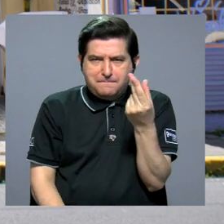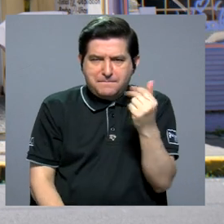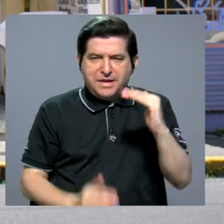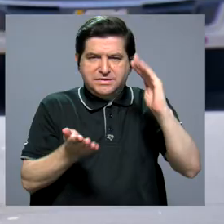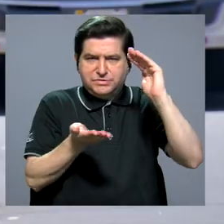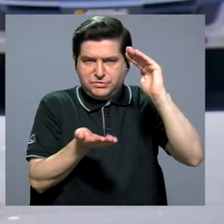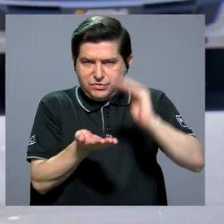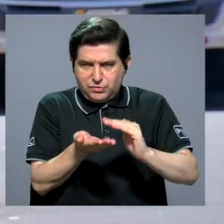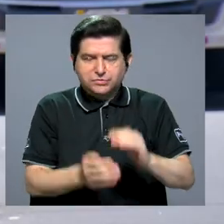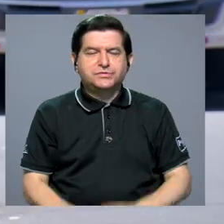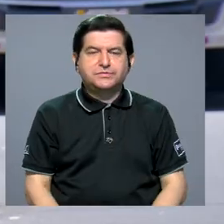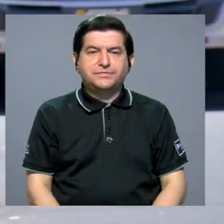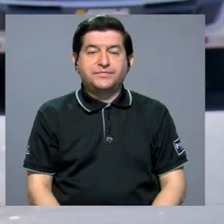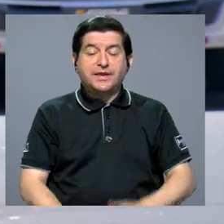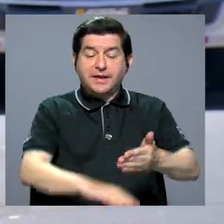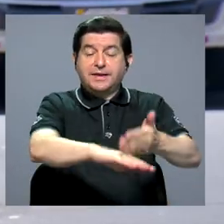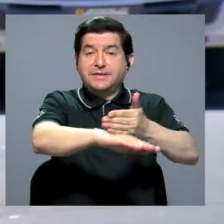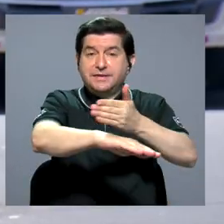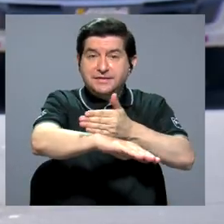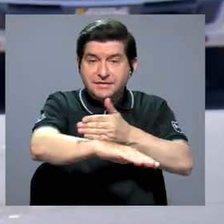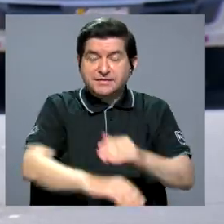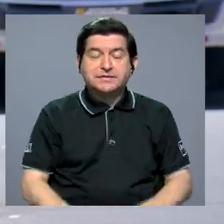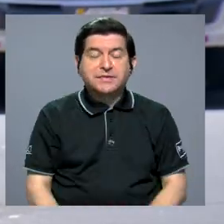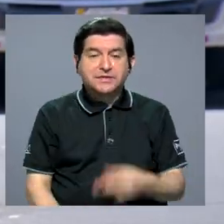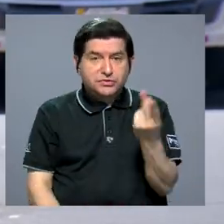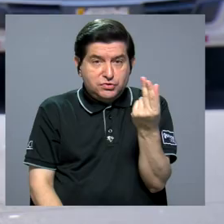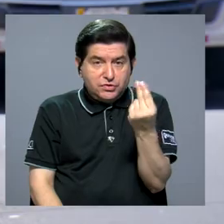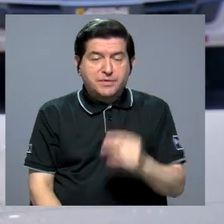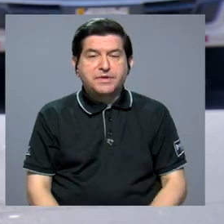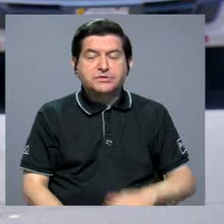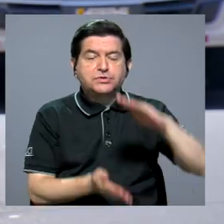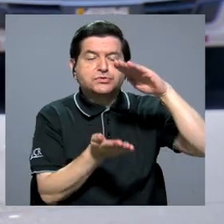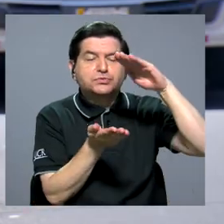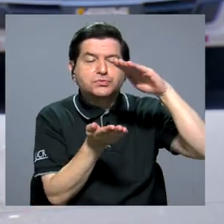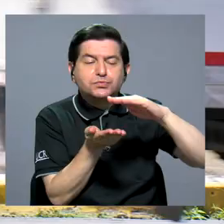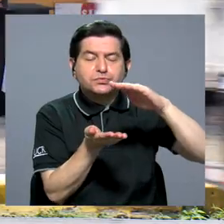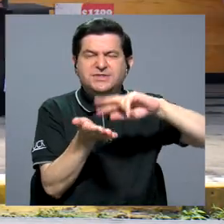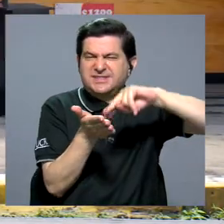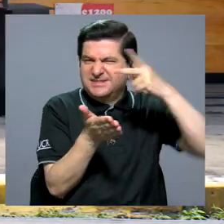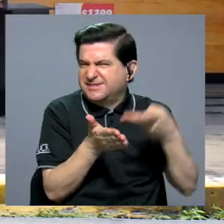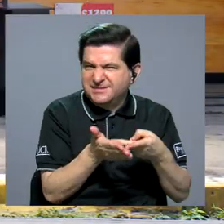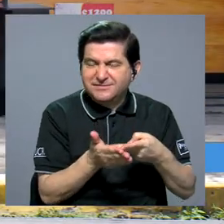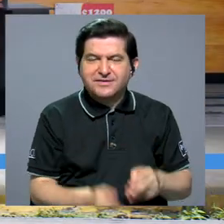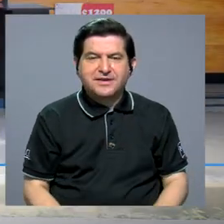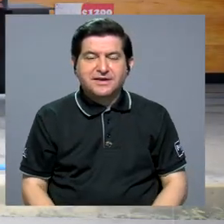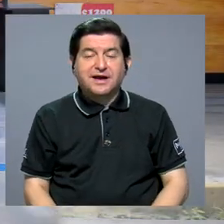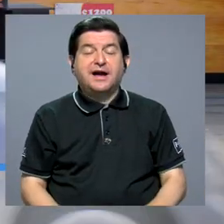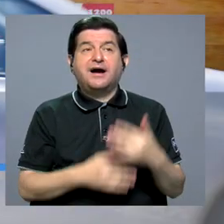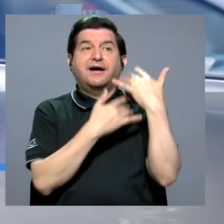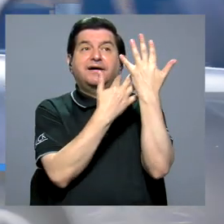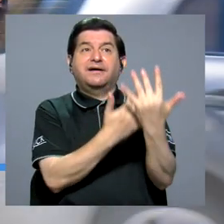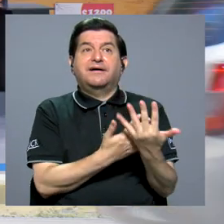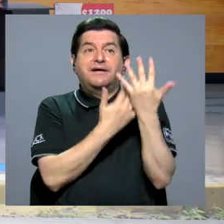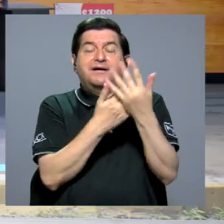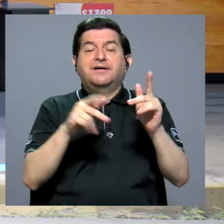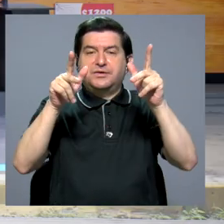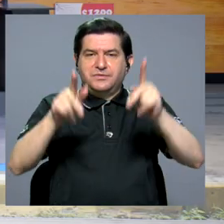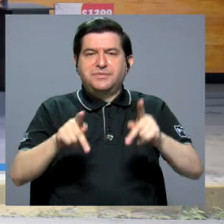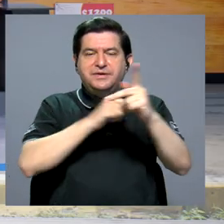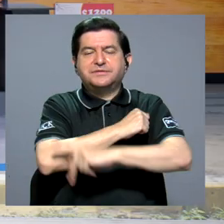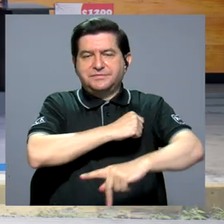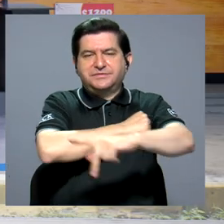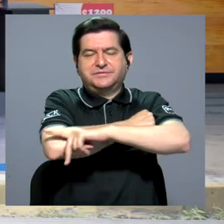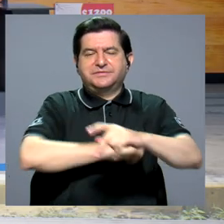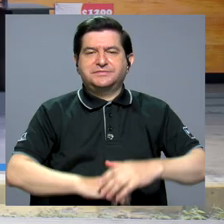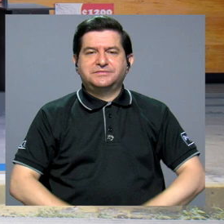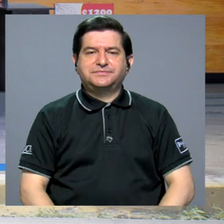vayan a bajar, sino que el crecimiento de los precios se va a reducir. Esto último es una luz de esperanza para los habitantes